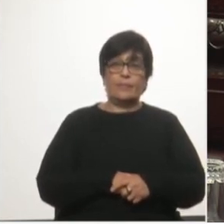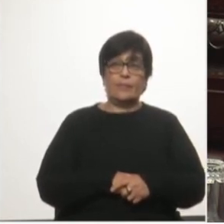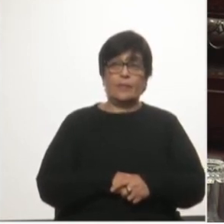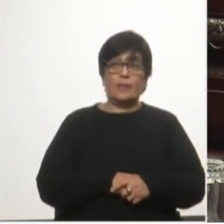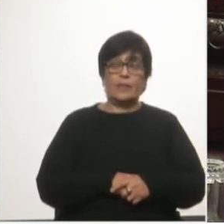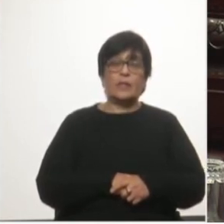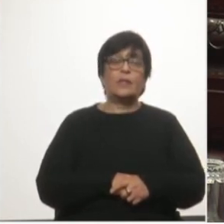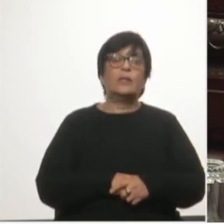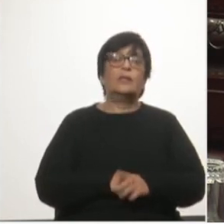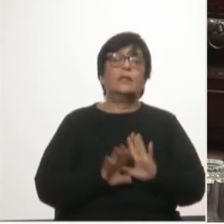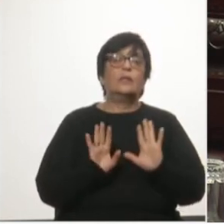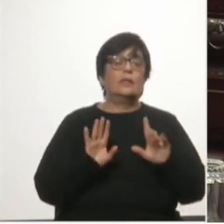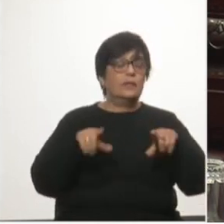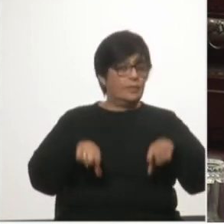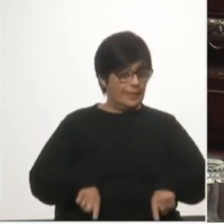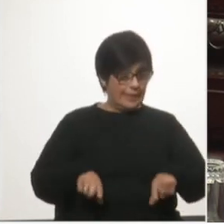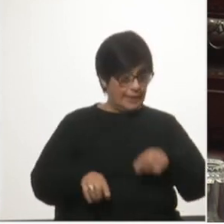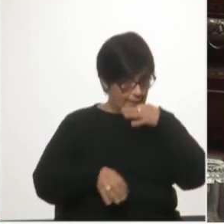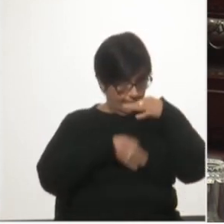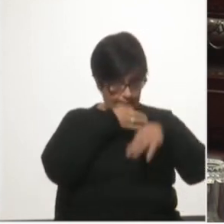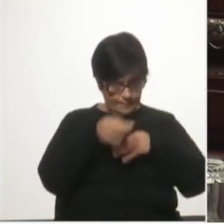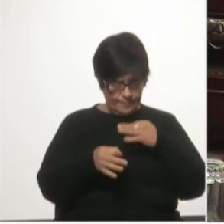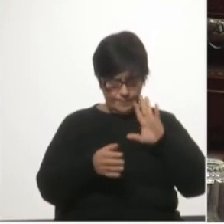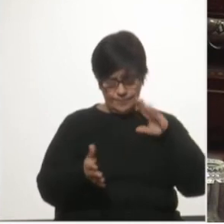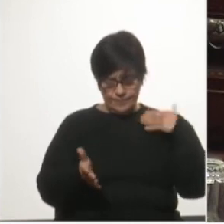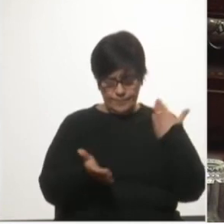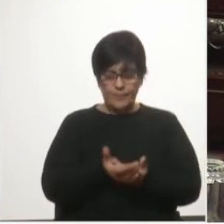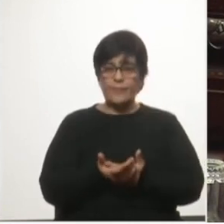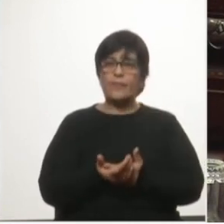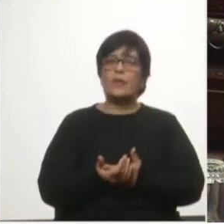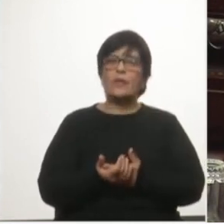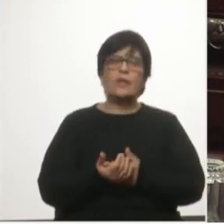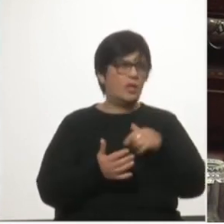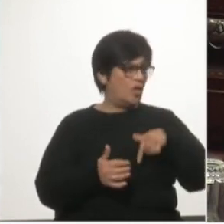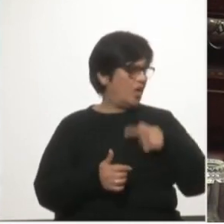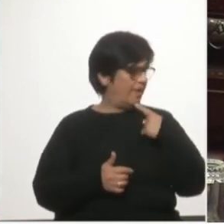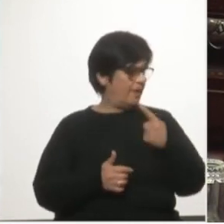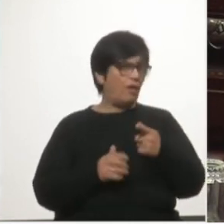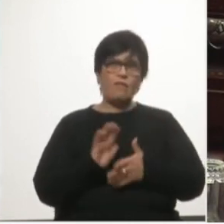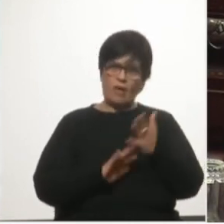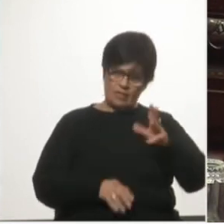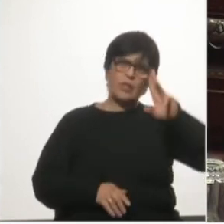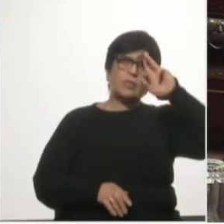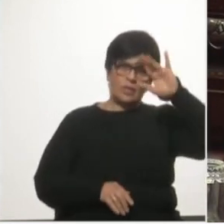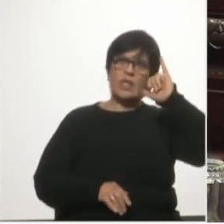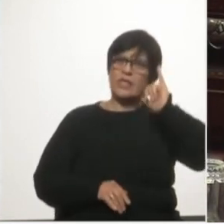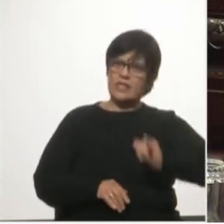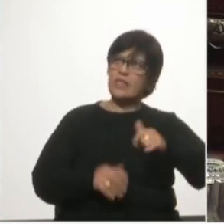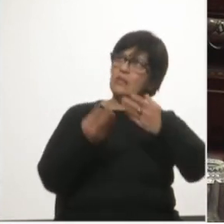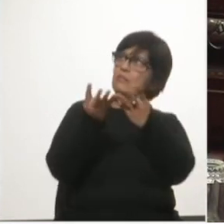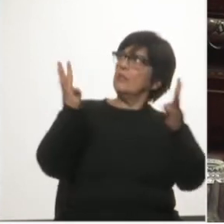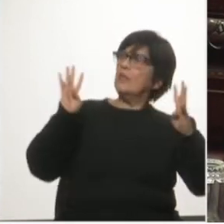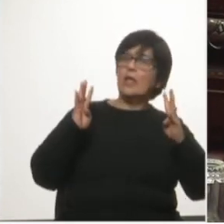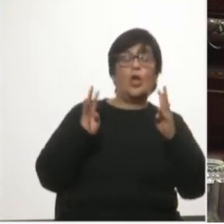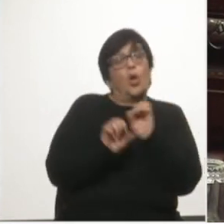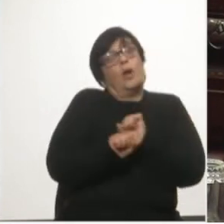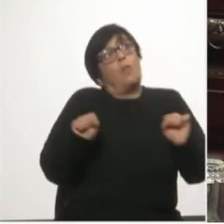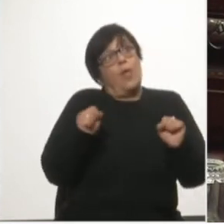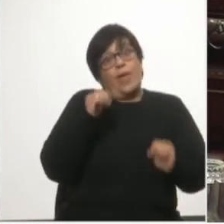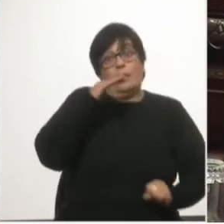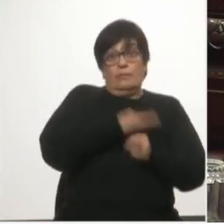el ministro plantea que bueno dijo hoy yo voy a respetar este recinto todo lo que pueda